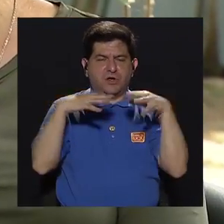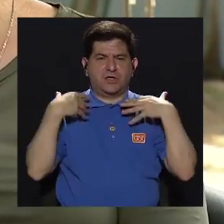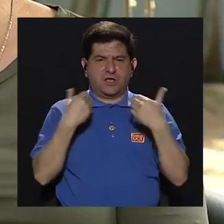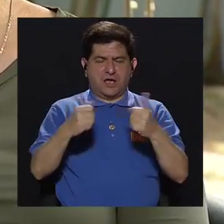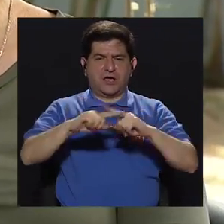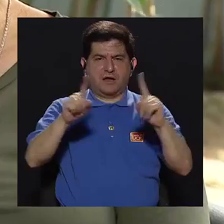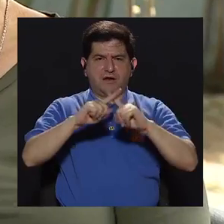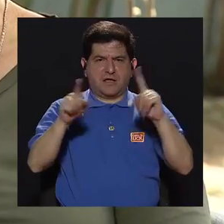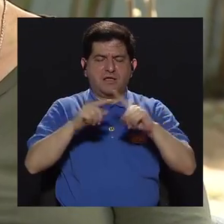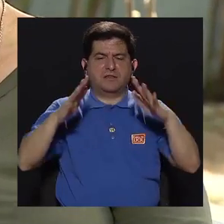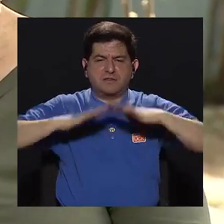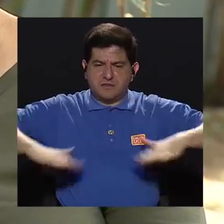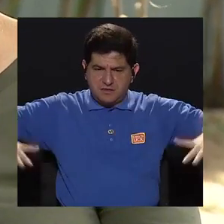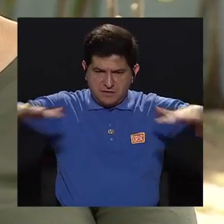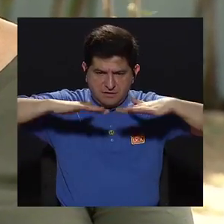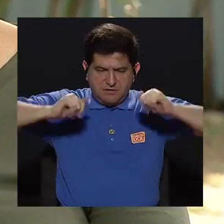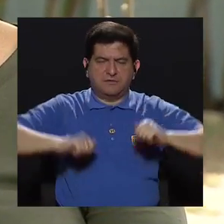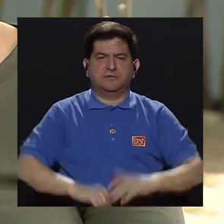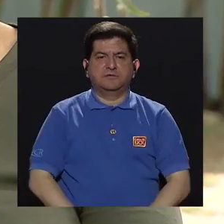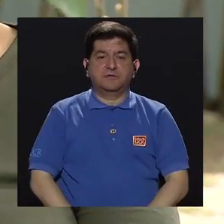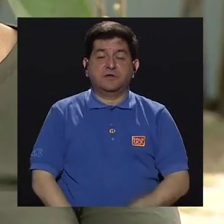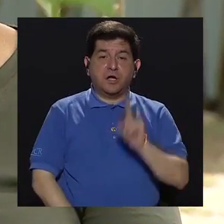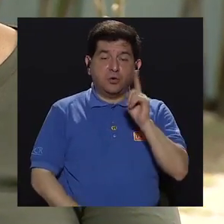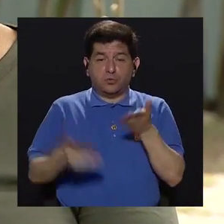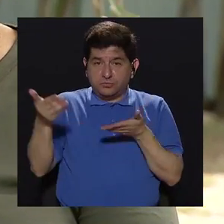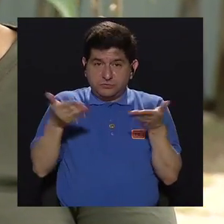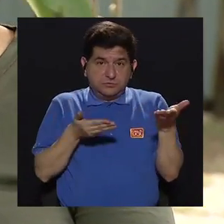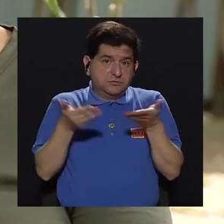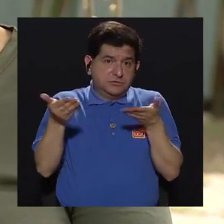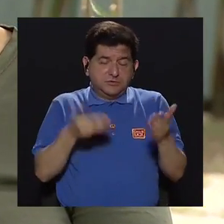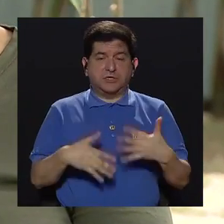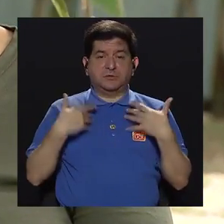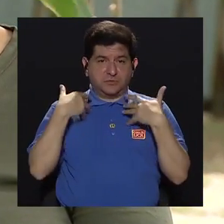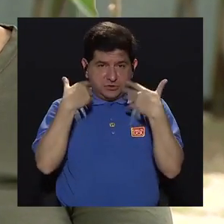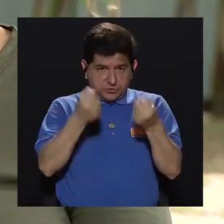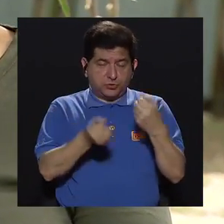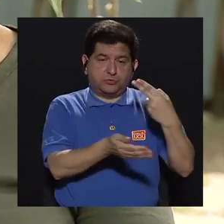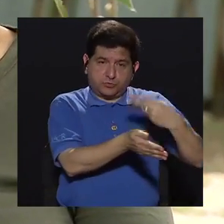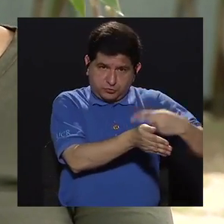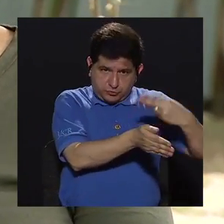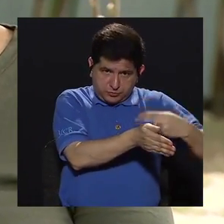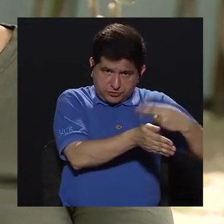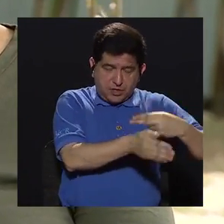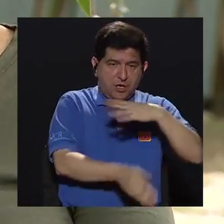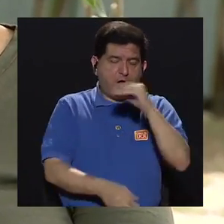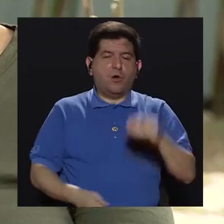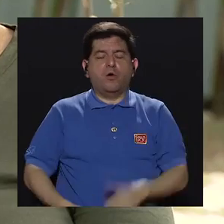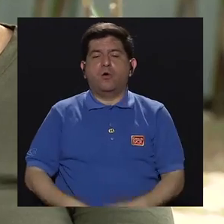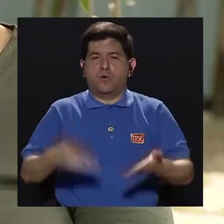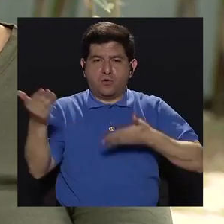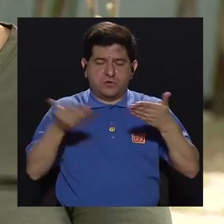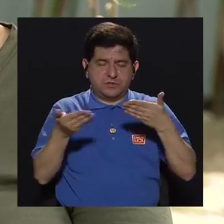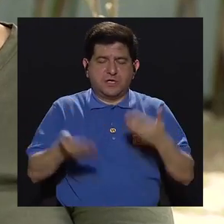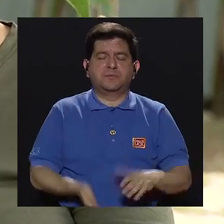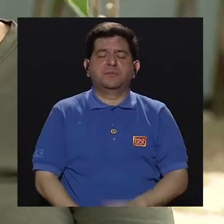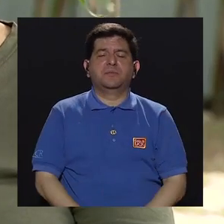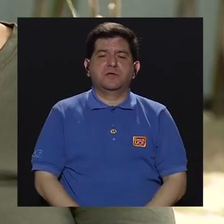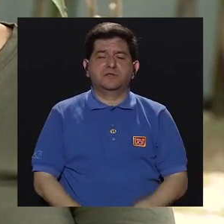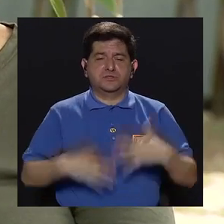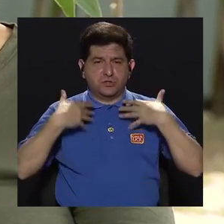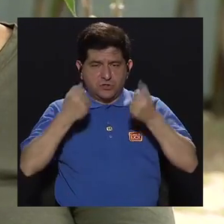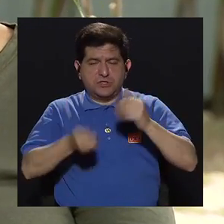en los diferentes escenarios, sea un servicio de salud de un hospital o un servicio de salud de una clínica,